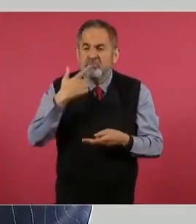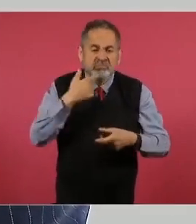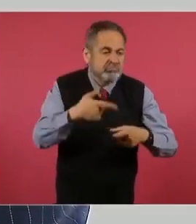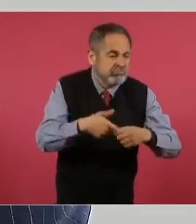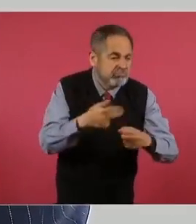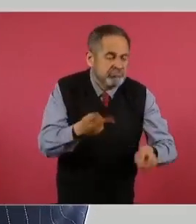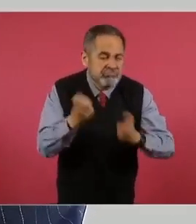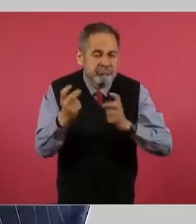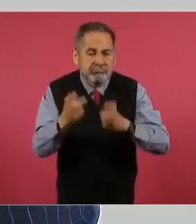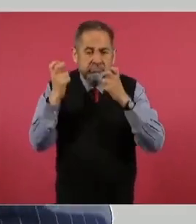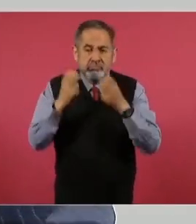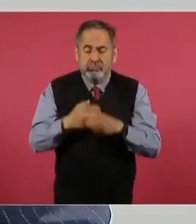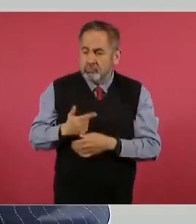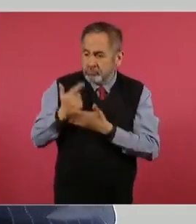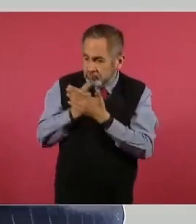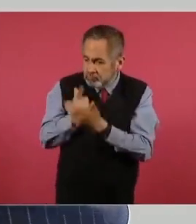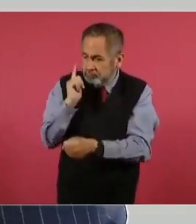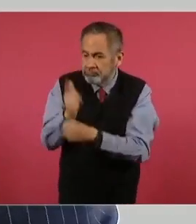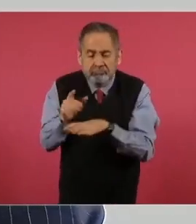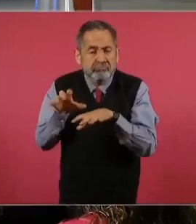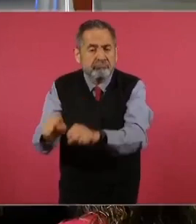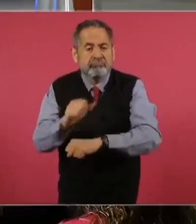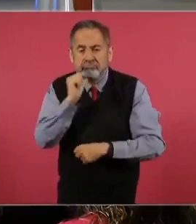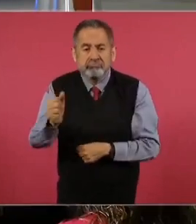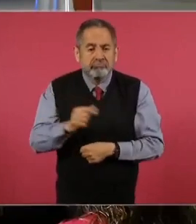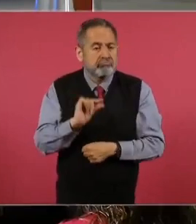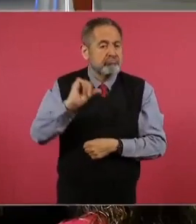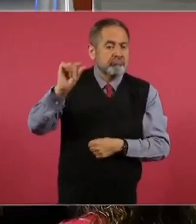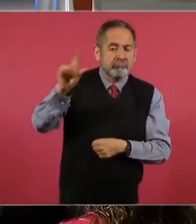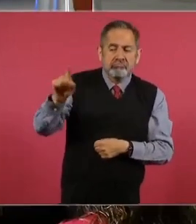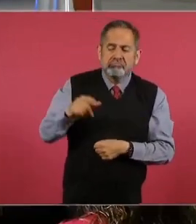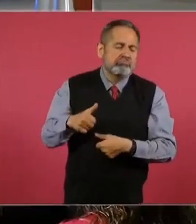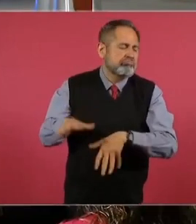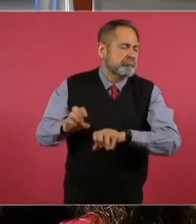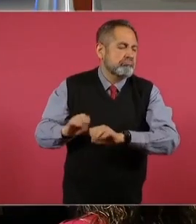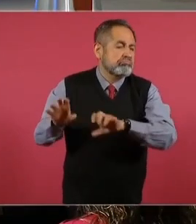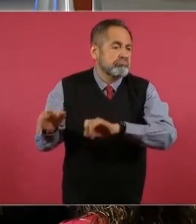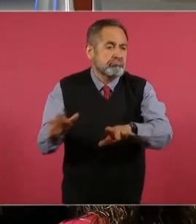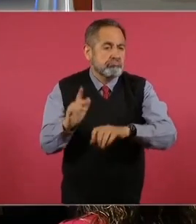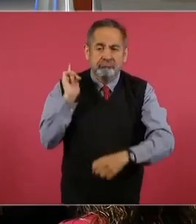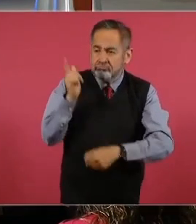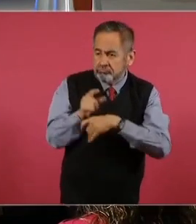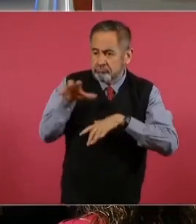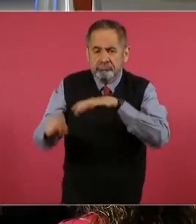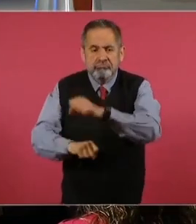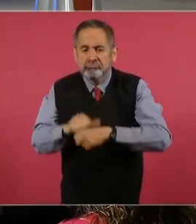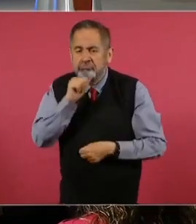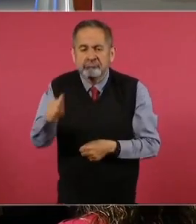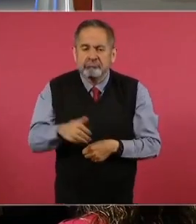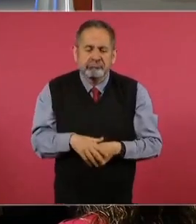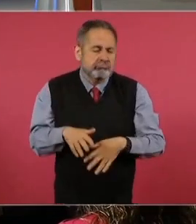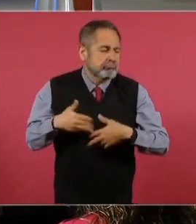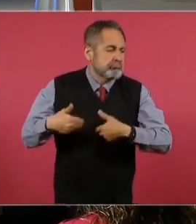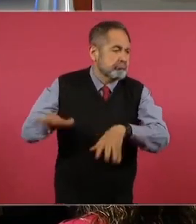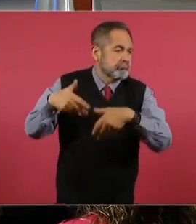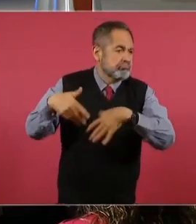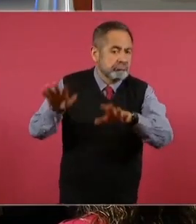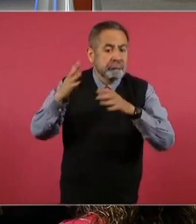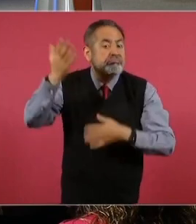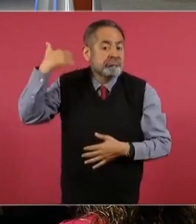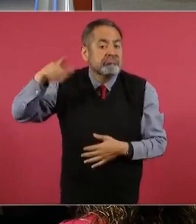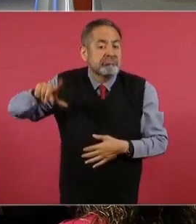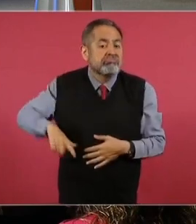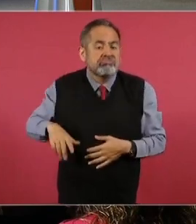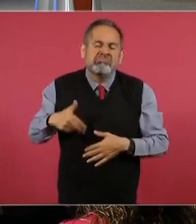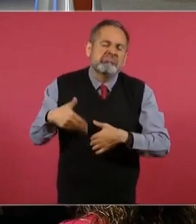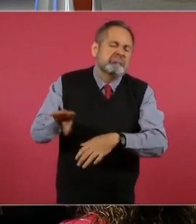o nulo registro de la intervención de las autoridades estatales y municipales para impedir la recurrencia